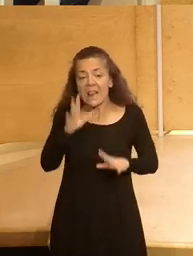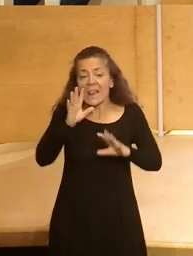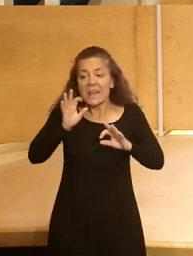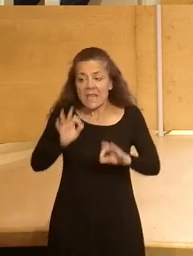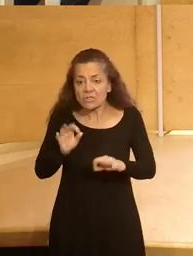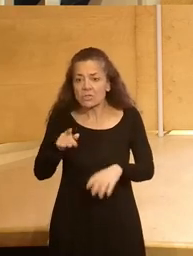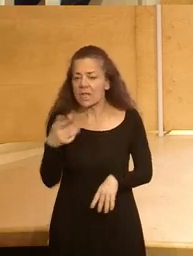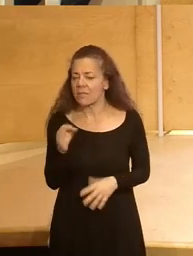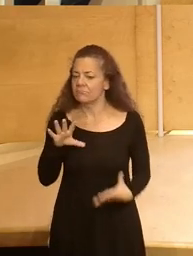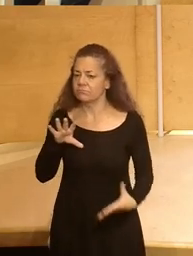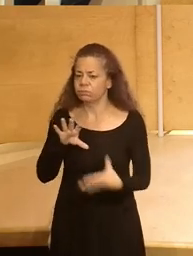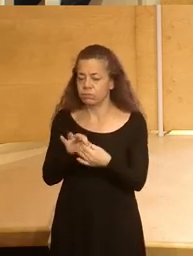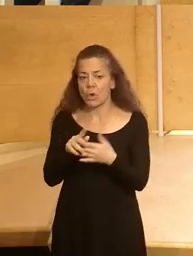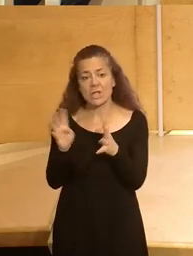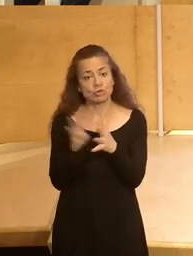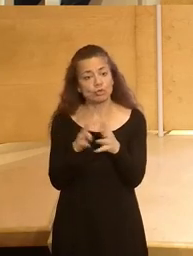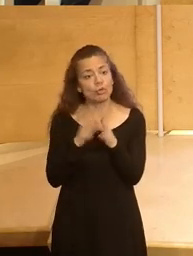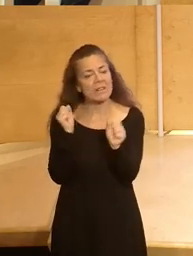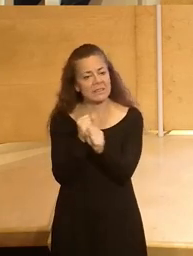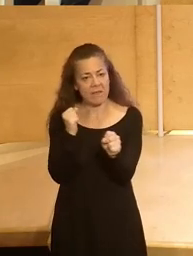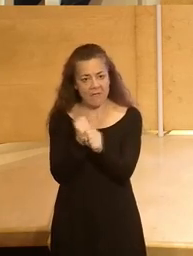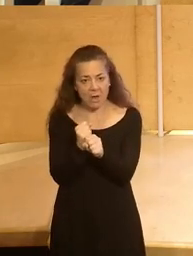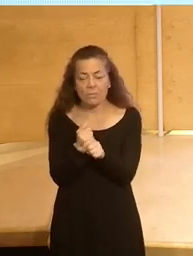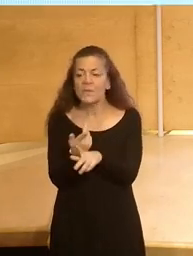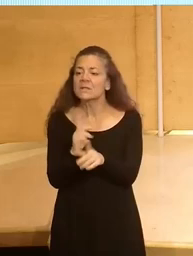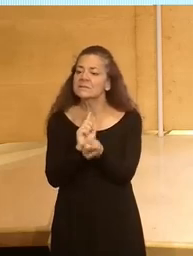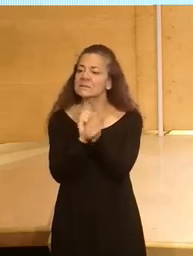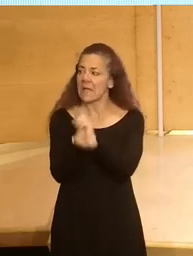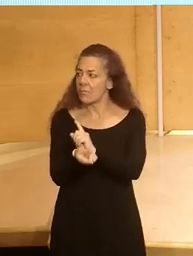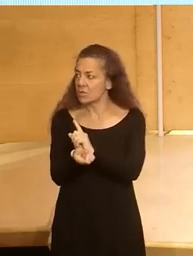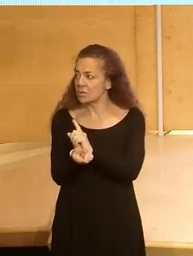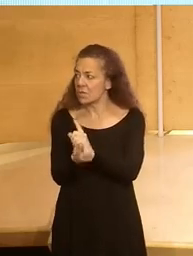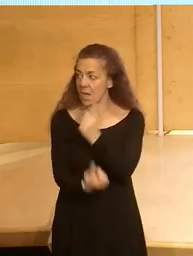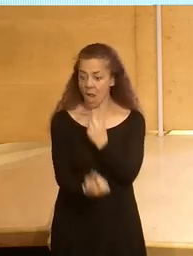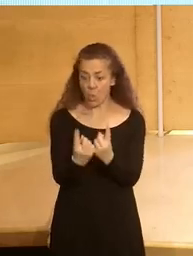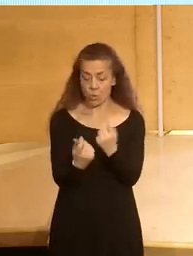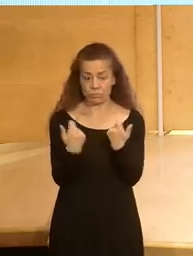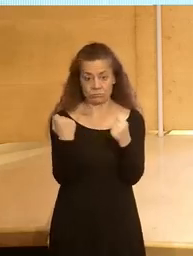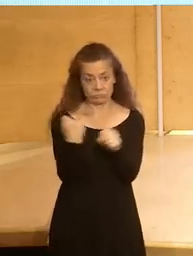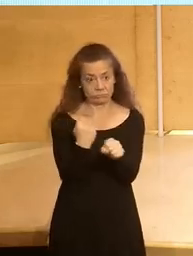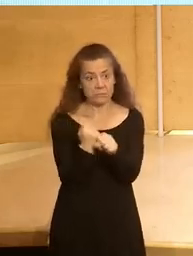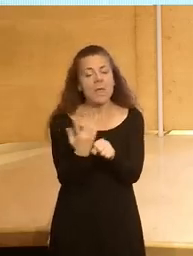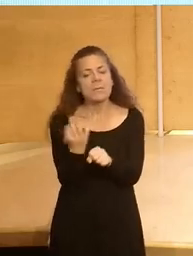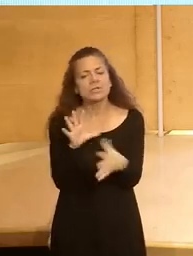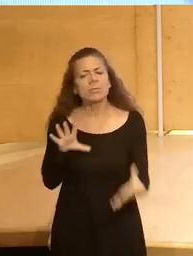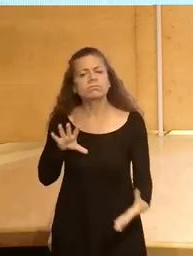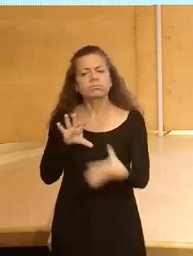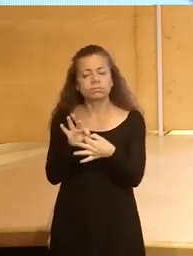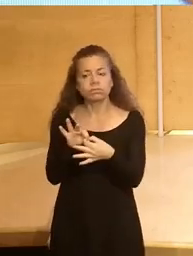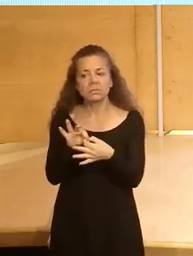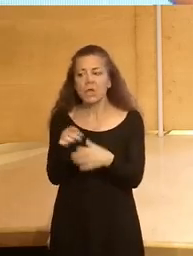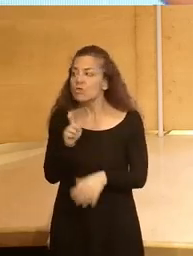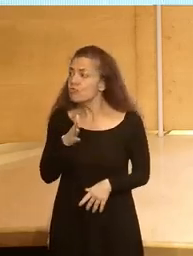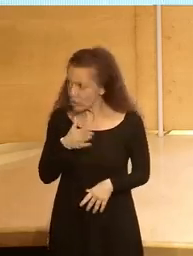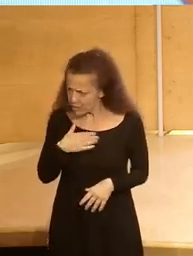que tienen que ver con la estructura del trabajo y los cambios en determinados puestos pero tienen que ver y no